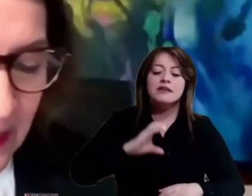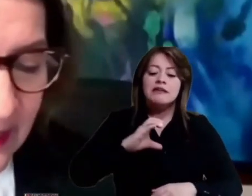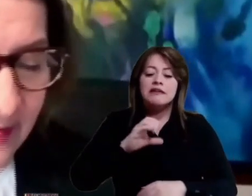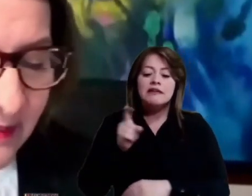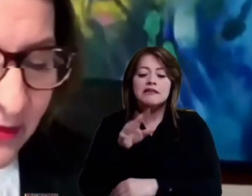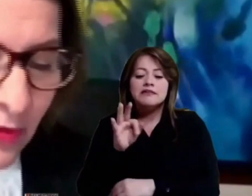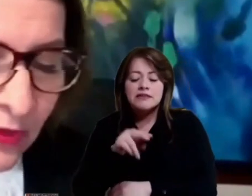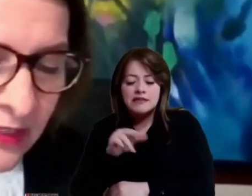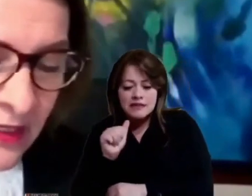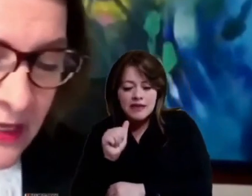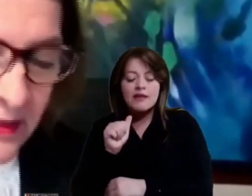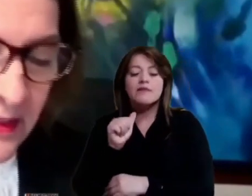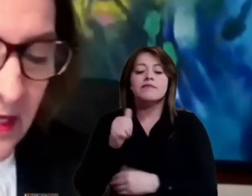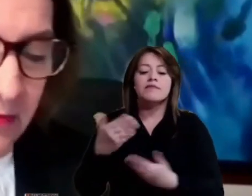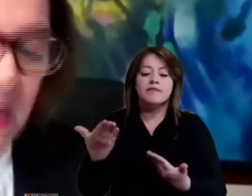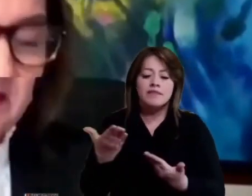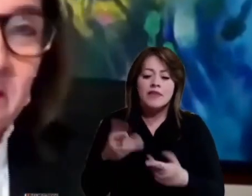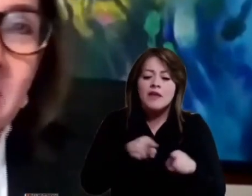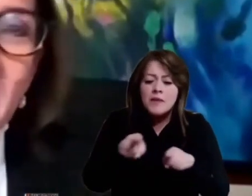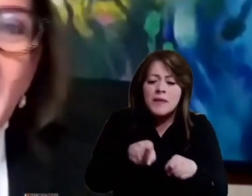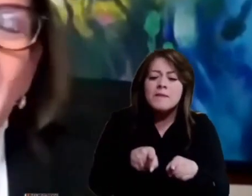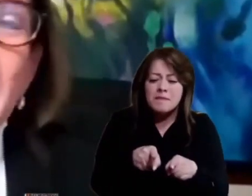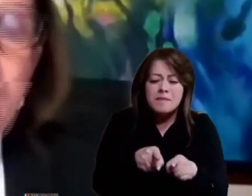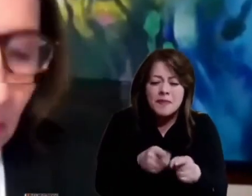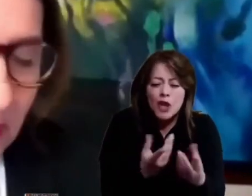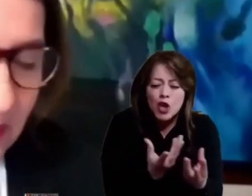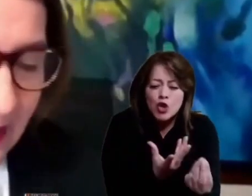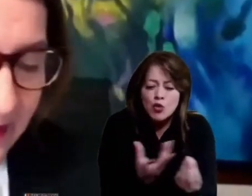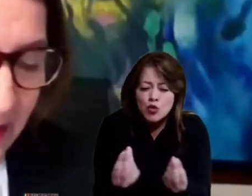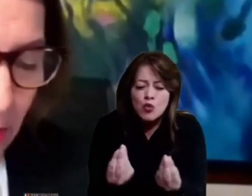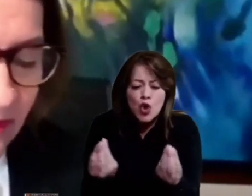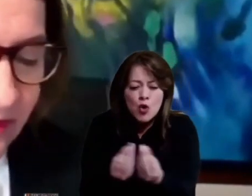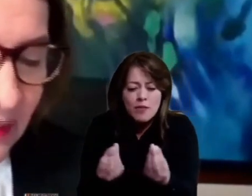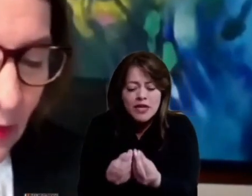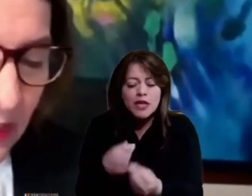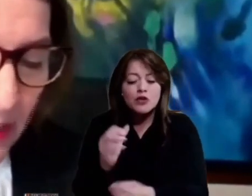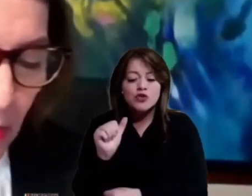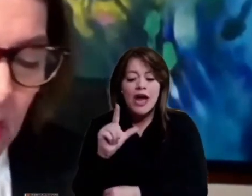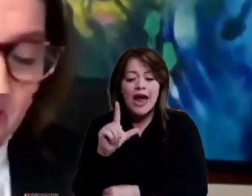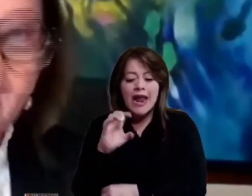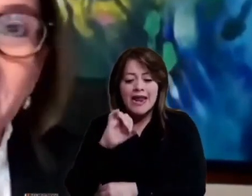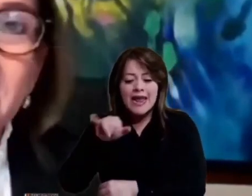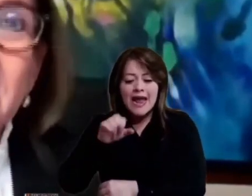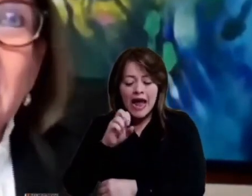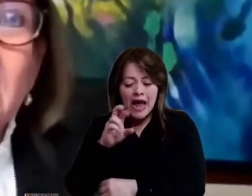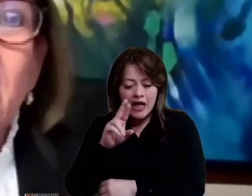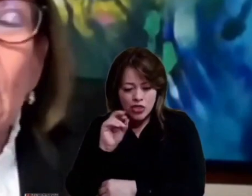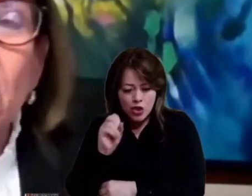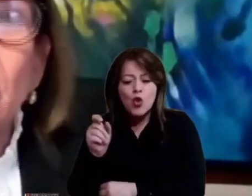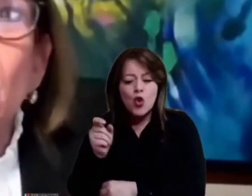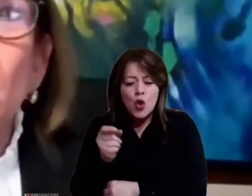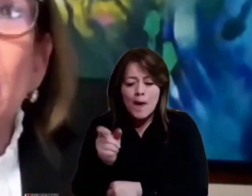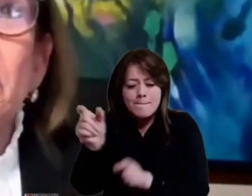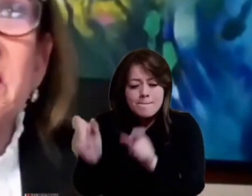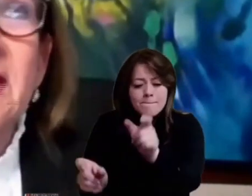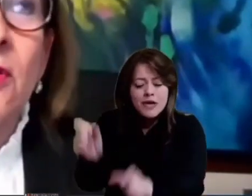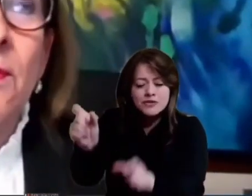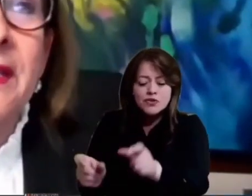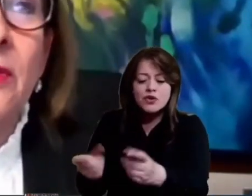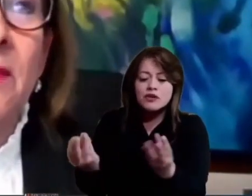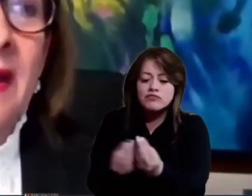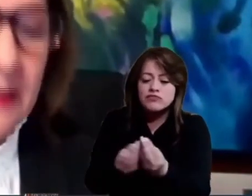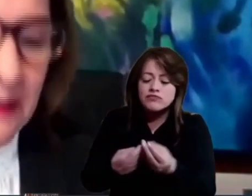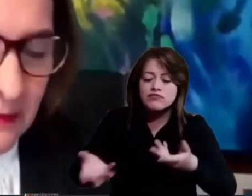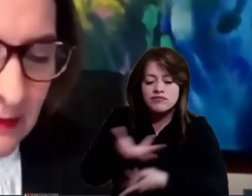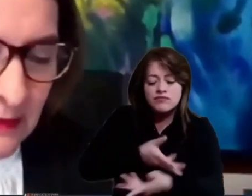Andrea Meneses, Jorge Enrique Ibáñez, Alejandro Linares y José Fernando Reyes IV. Igual un saludo muy especial a mis